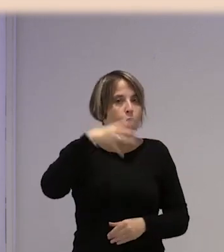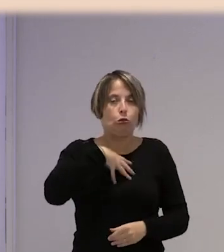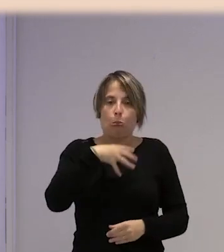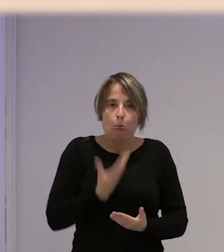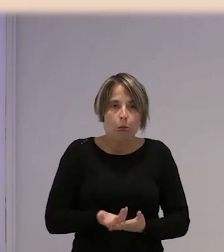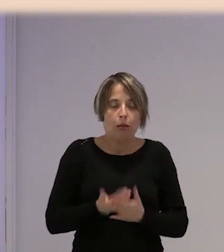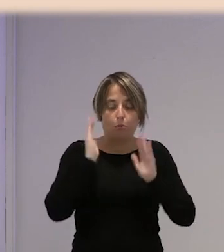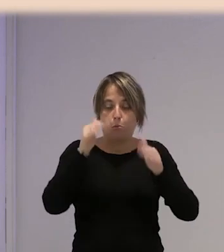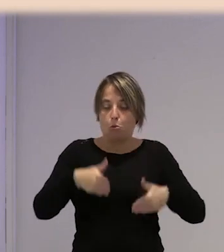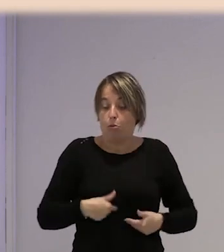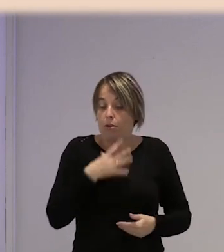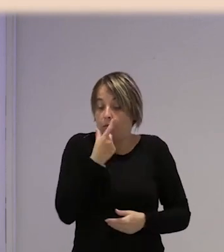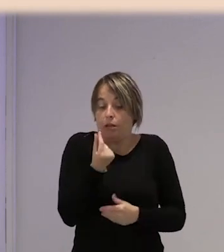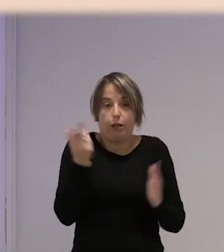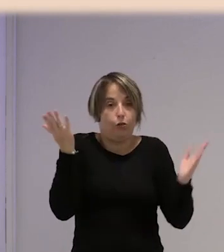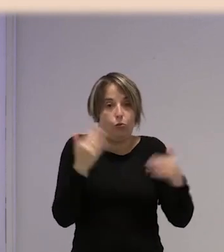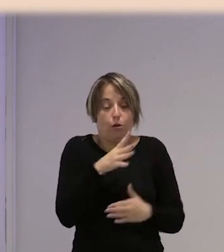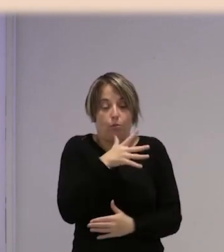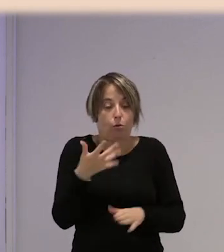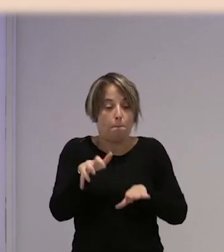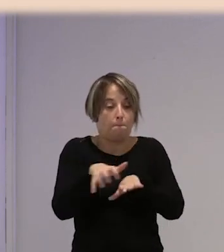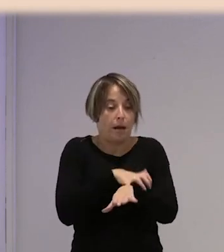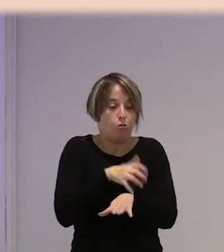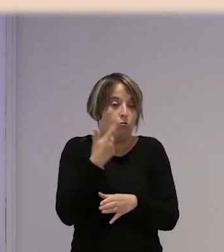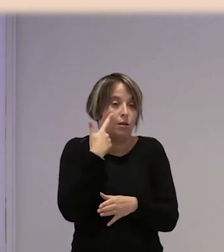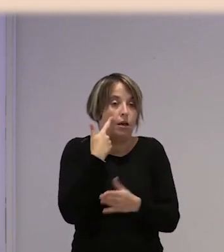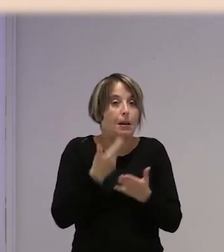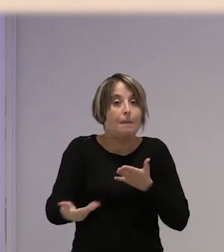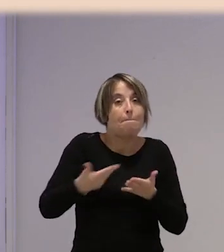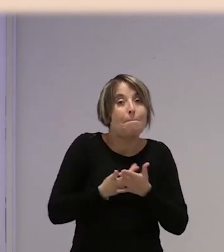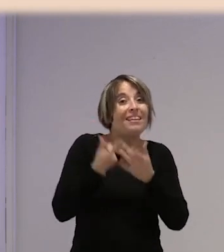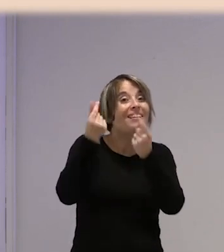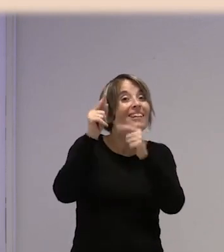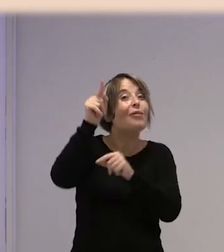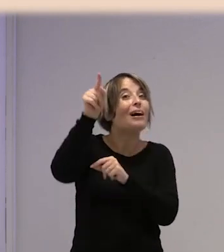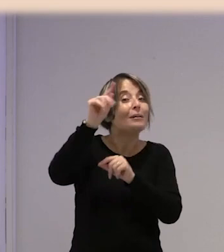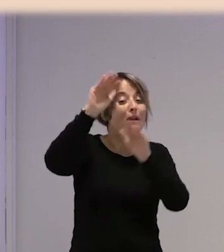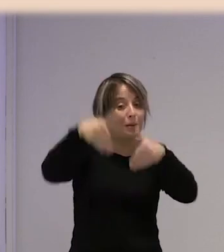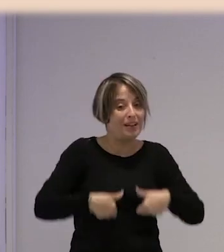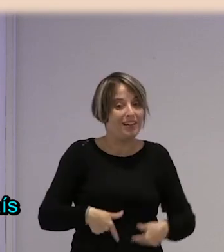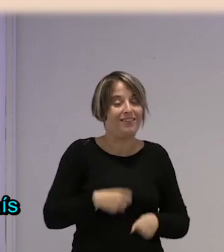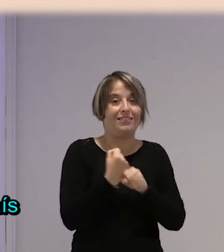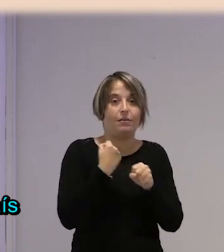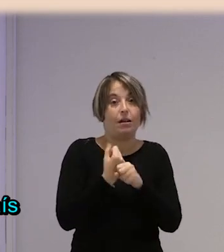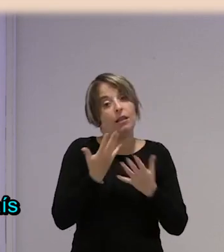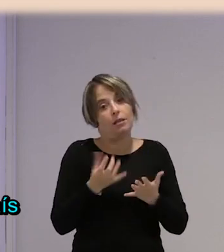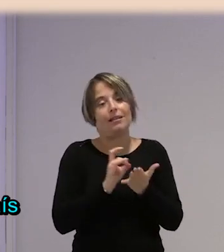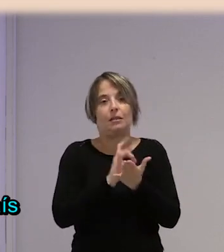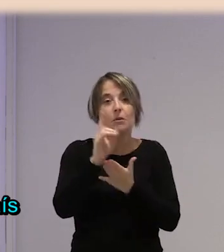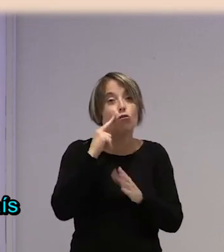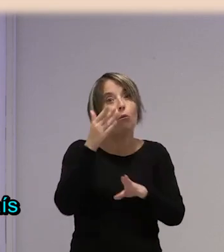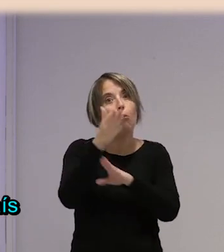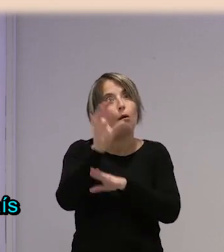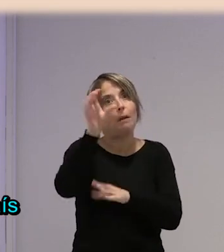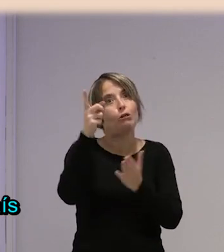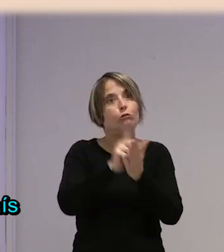aparte que no puede volver a su país sin dinero porque la mayoría de ellas vienen, piden dinero allí prestado para poder llegar aquí a trabajar, entonces, ¿cómo va a regresar a